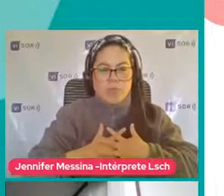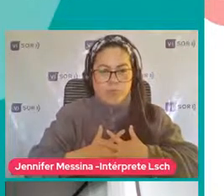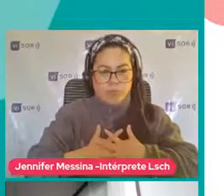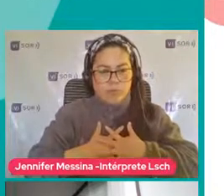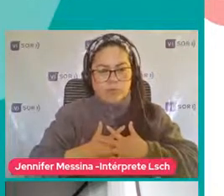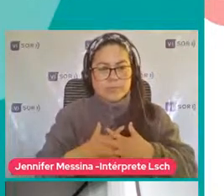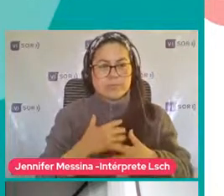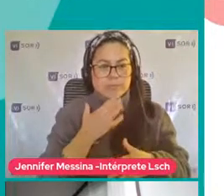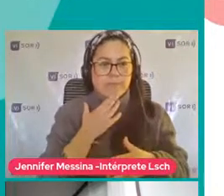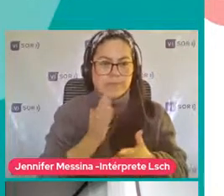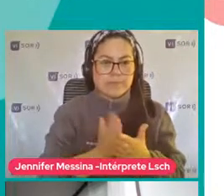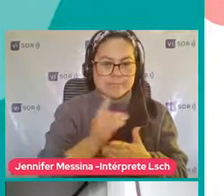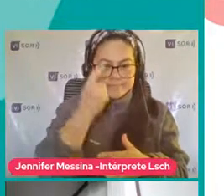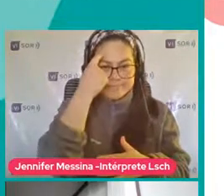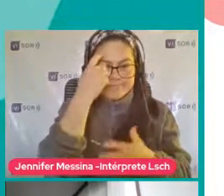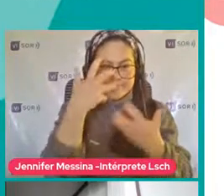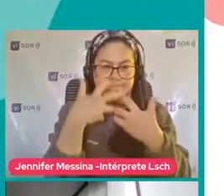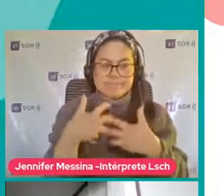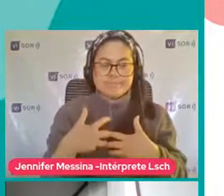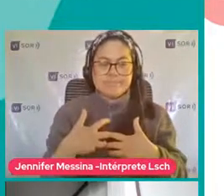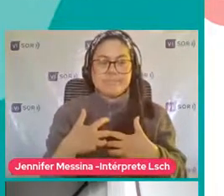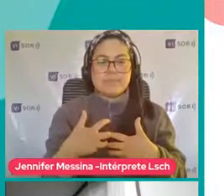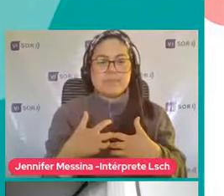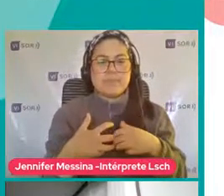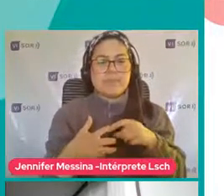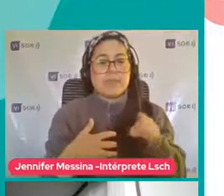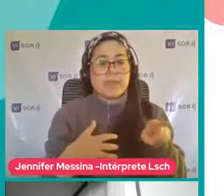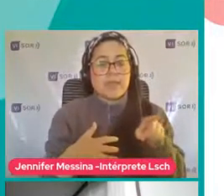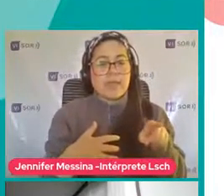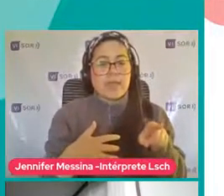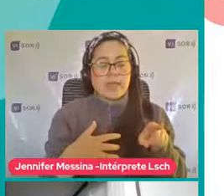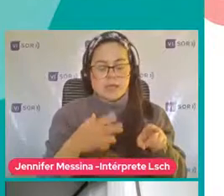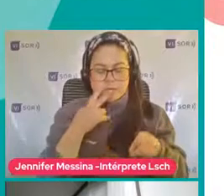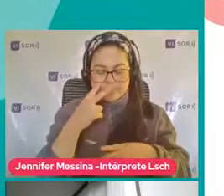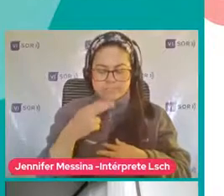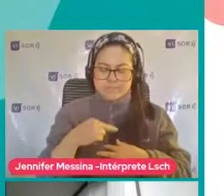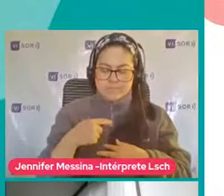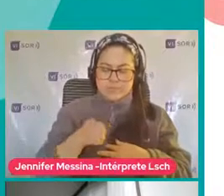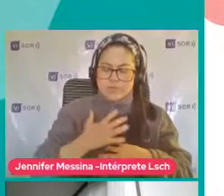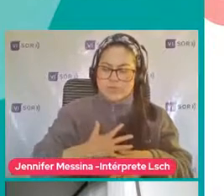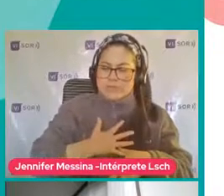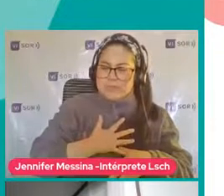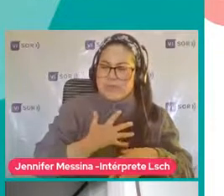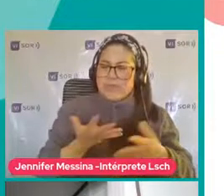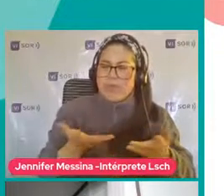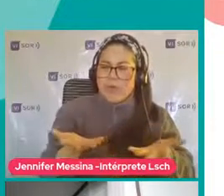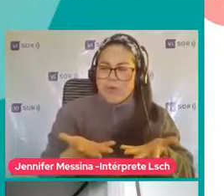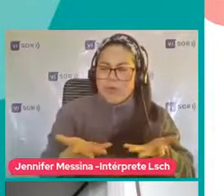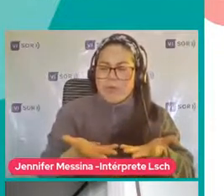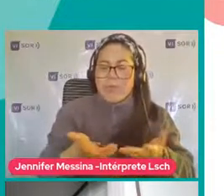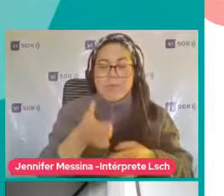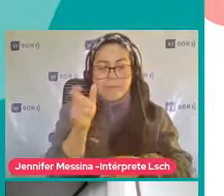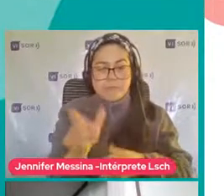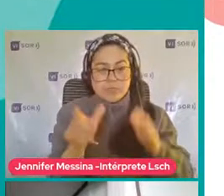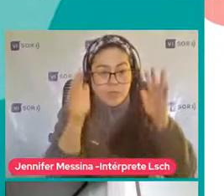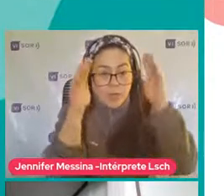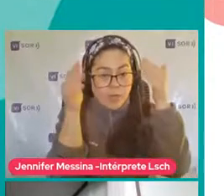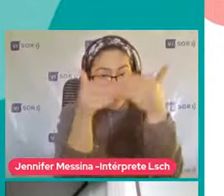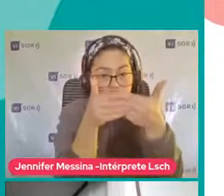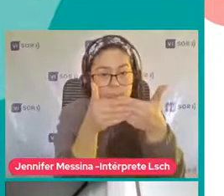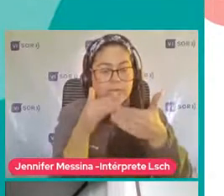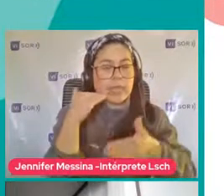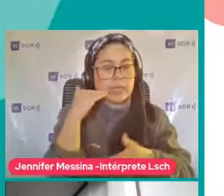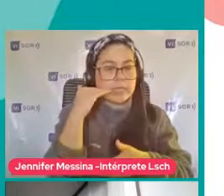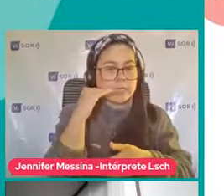Considerarlas El reconocimiento De las Emociones Las personas Del espectro Autista Los niños